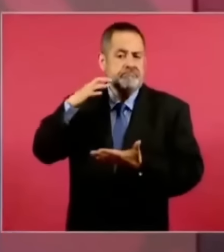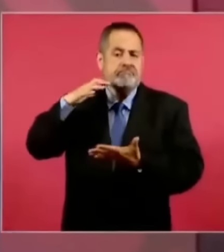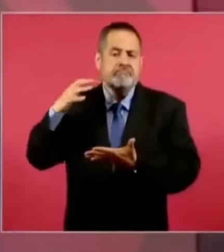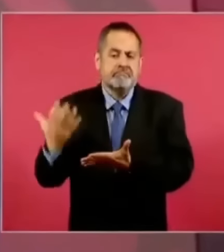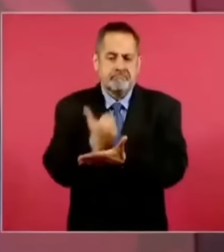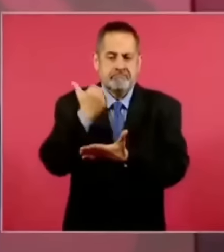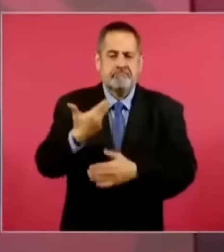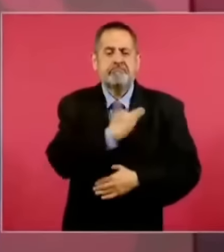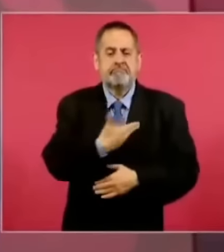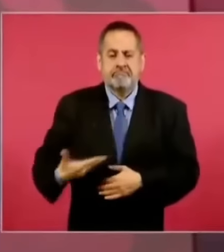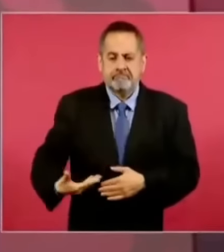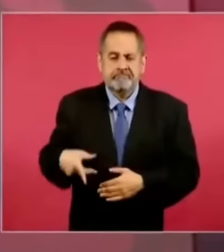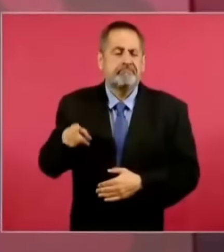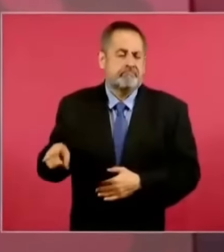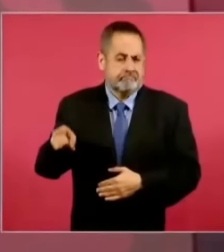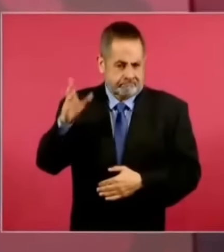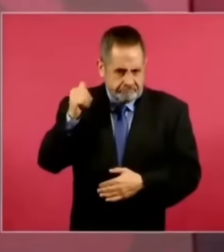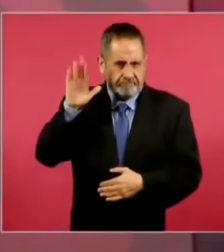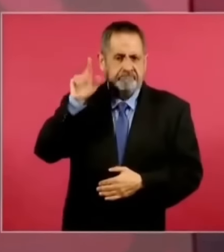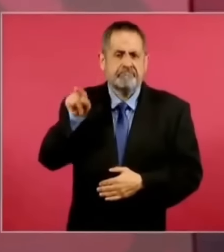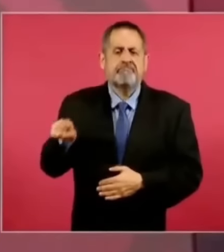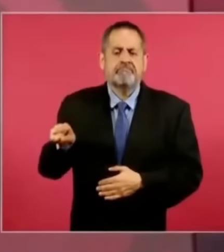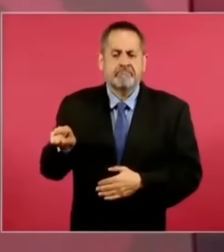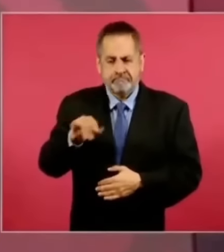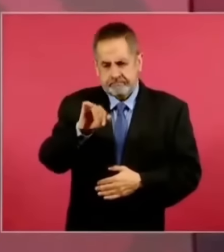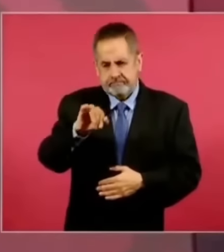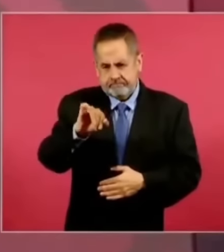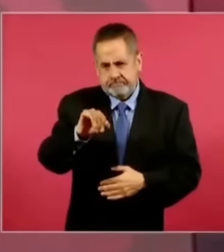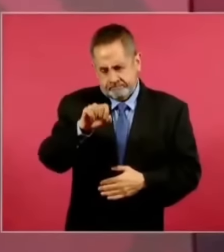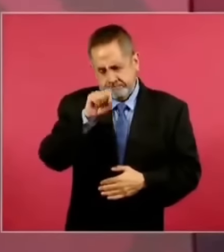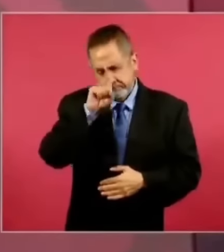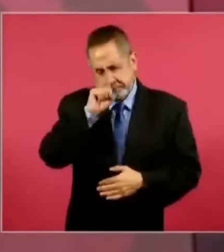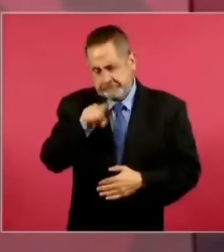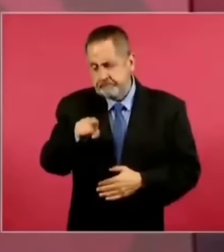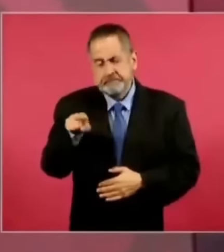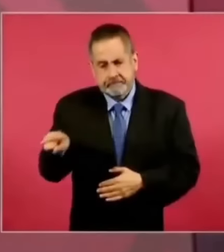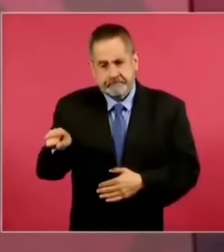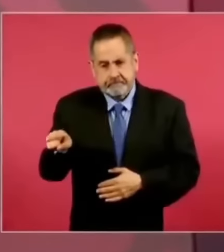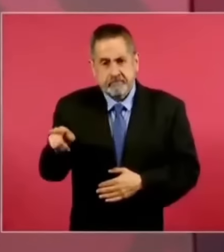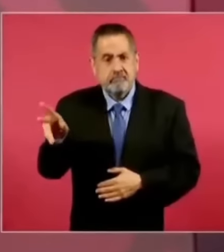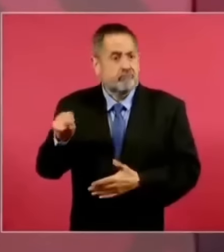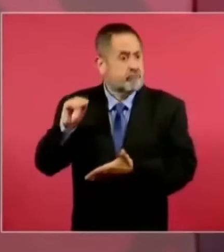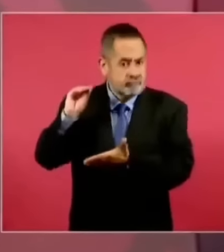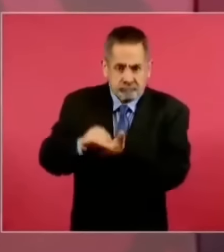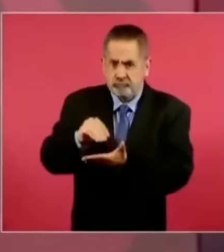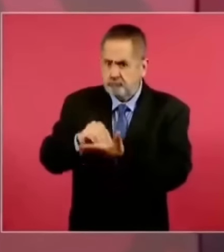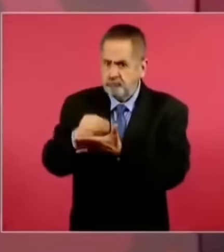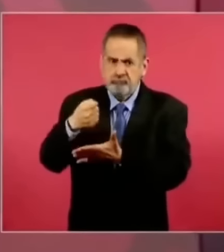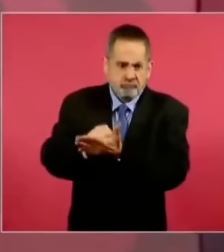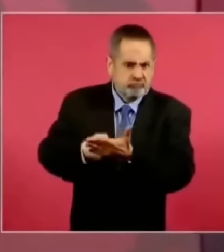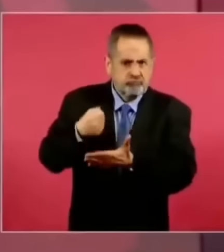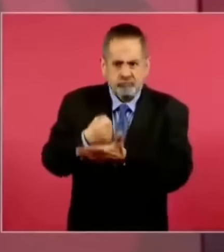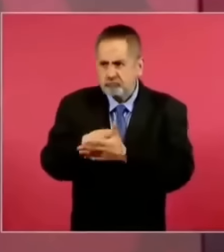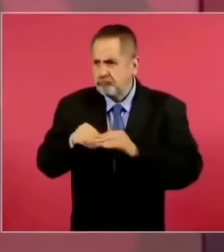presidencial y que además continúan luchando,